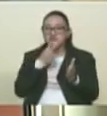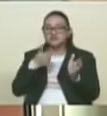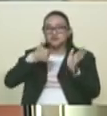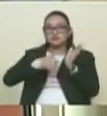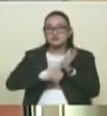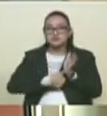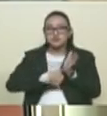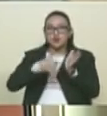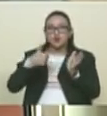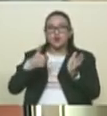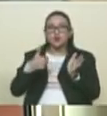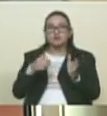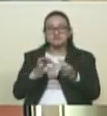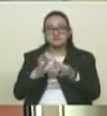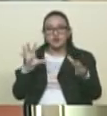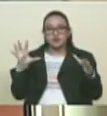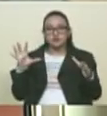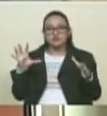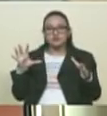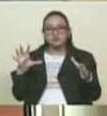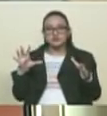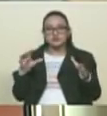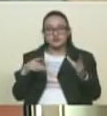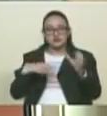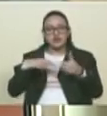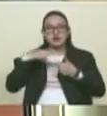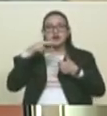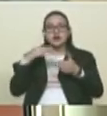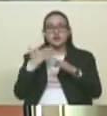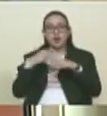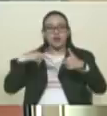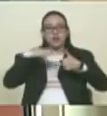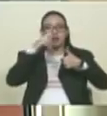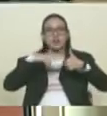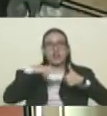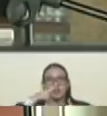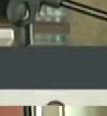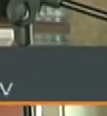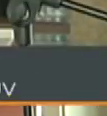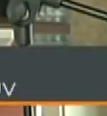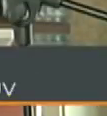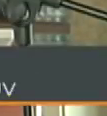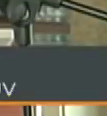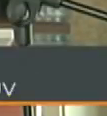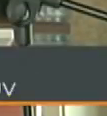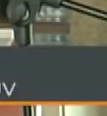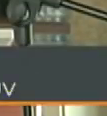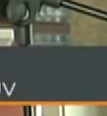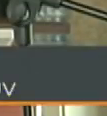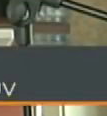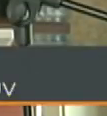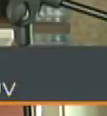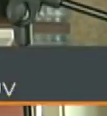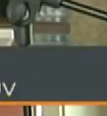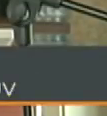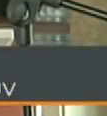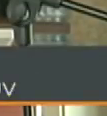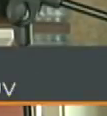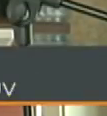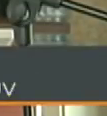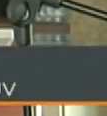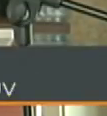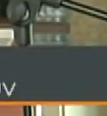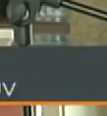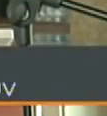identificación biométrica del elector o electora venezolana es decir todas las garantías electorales están plenamente